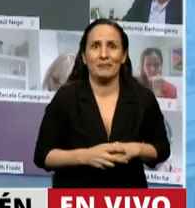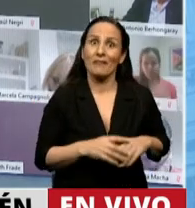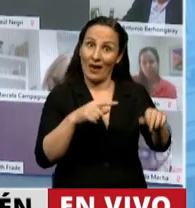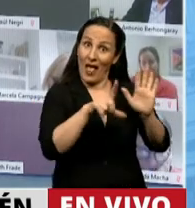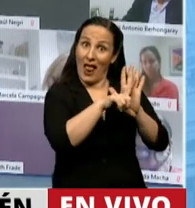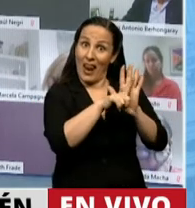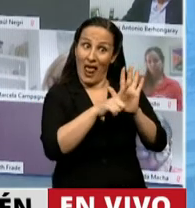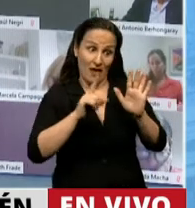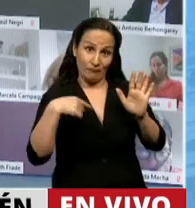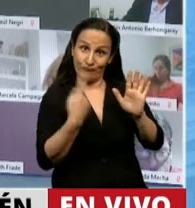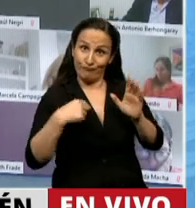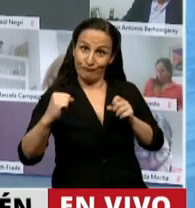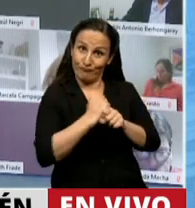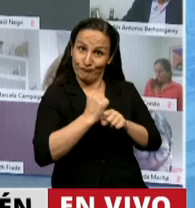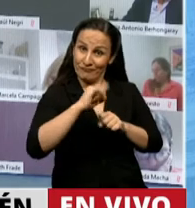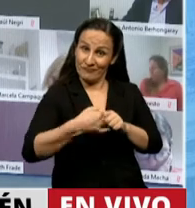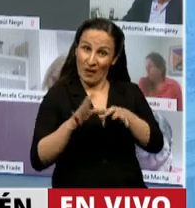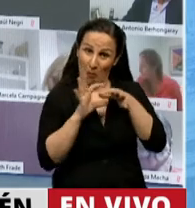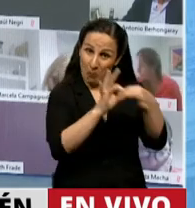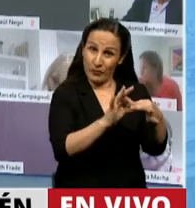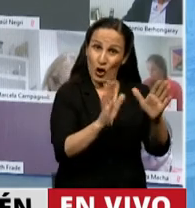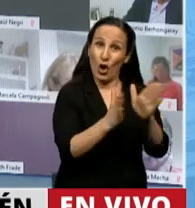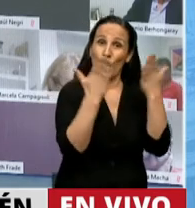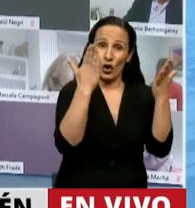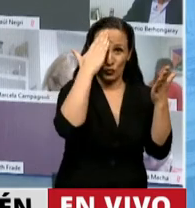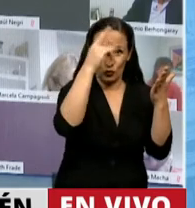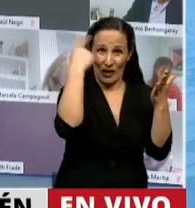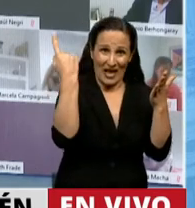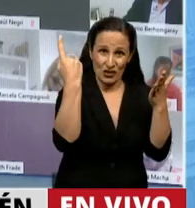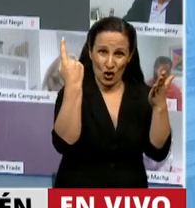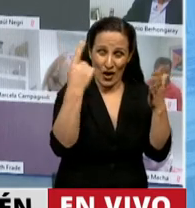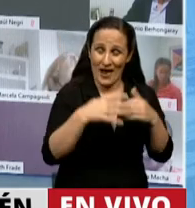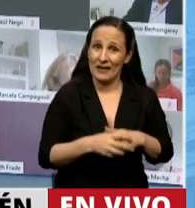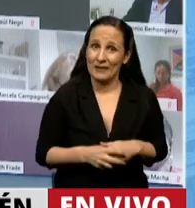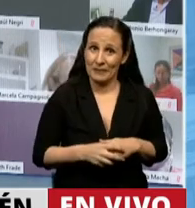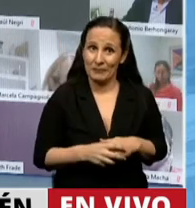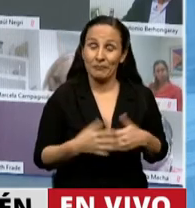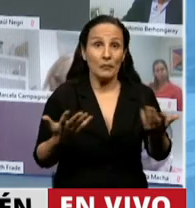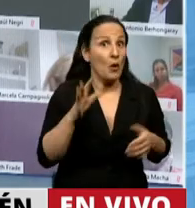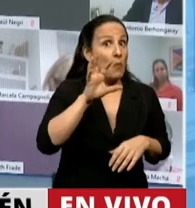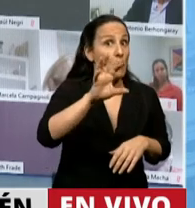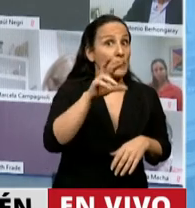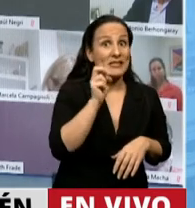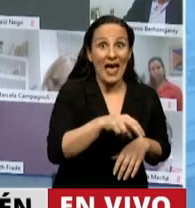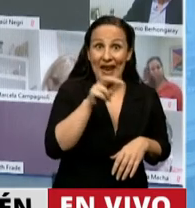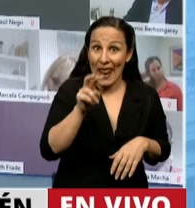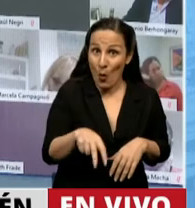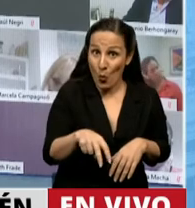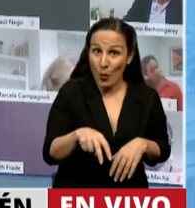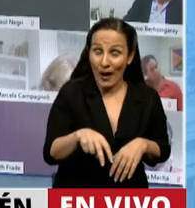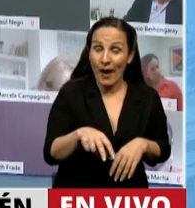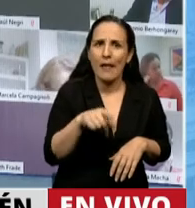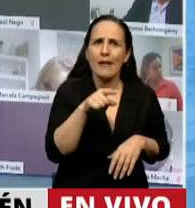ratificando lo que establece nuestra Constitución Nacional. En el caso de Neuquén, el acceso